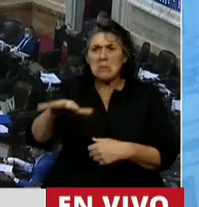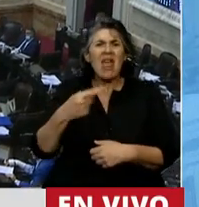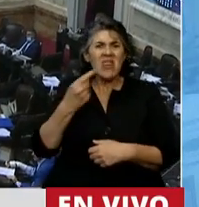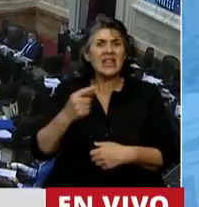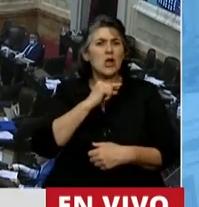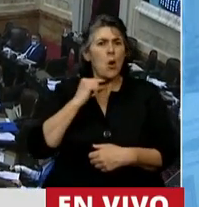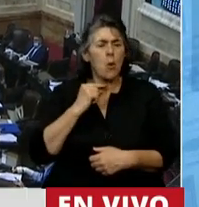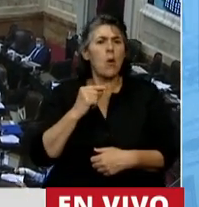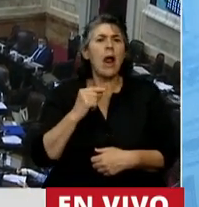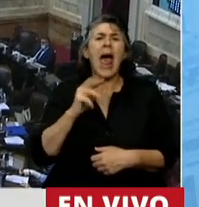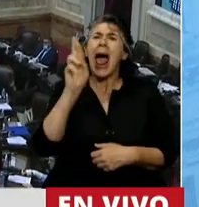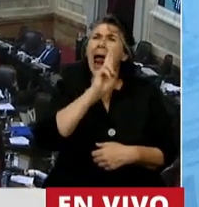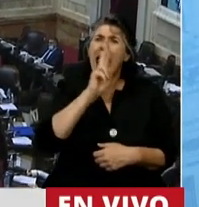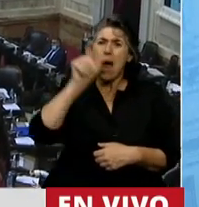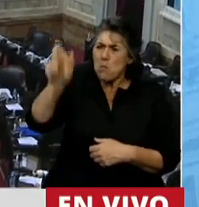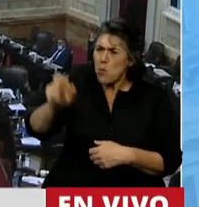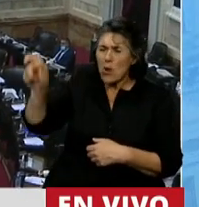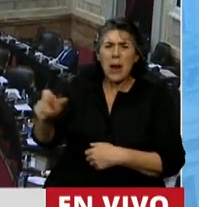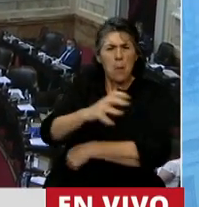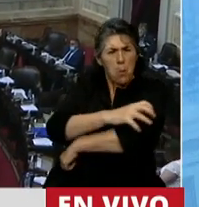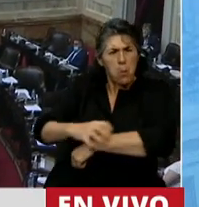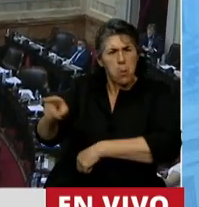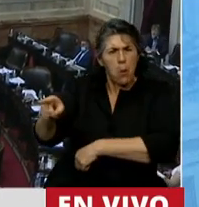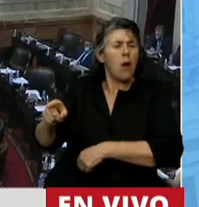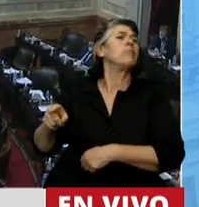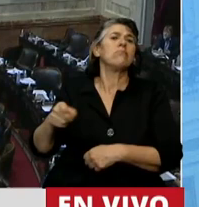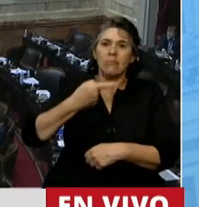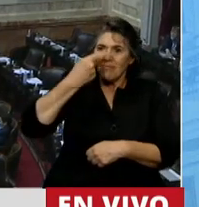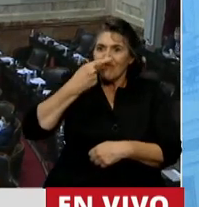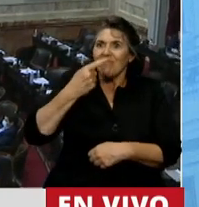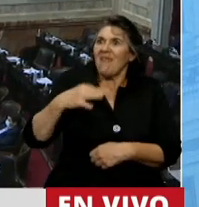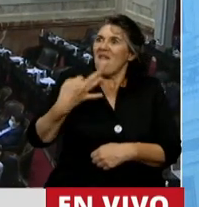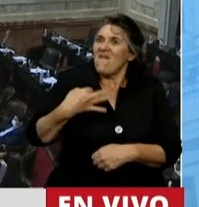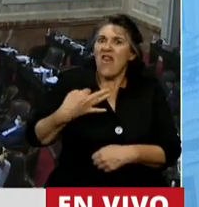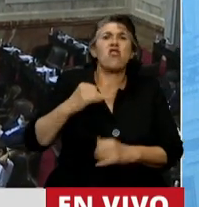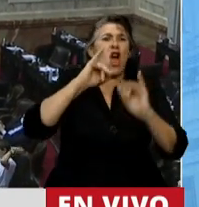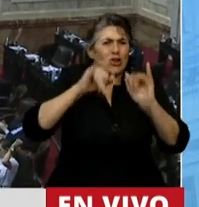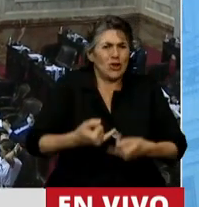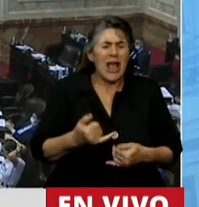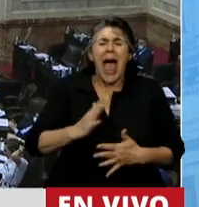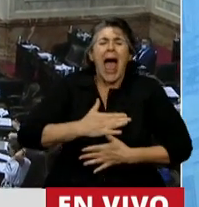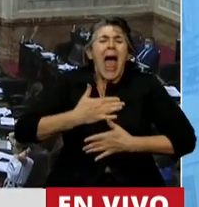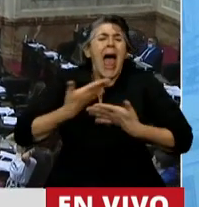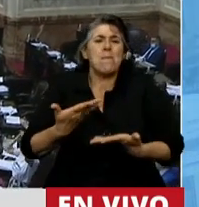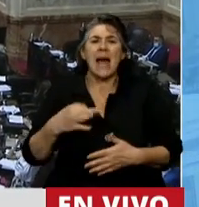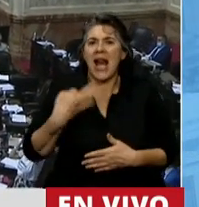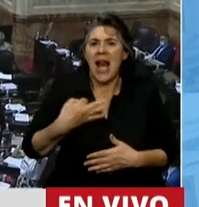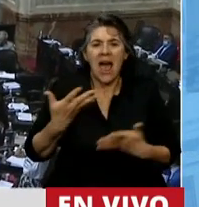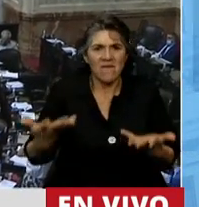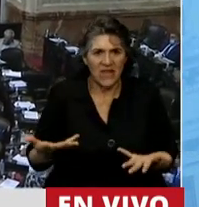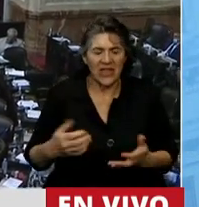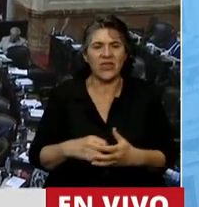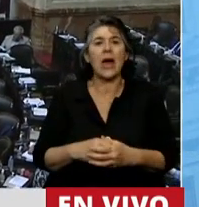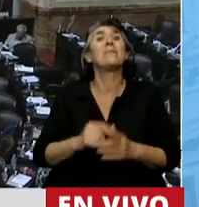cuidan la vida. Y también coincido con muchas mujeres de barrios muy vulnerables de mi